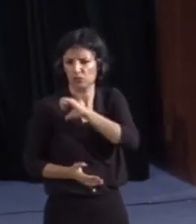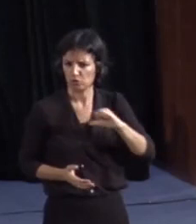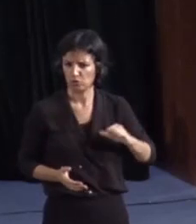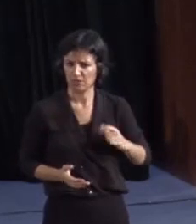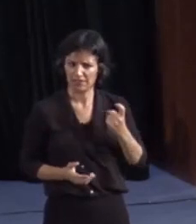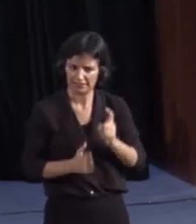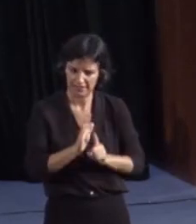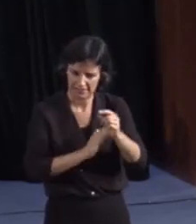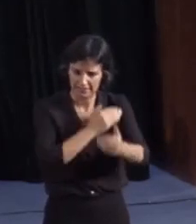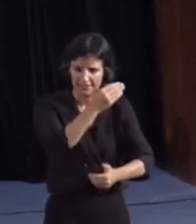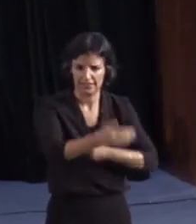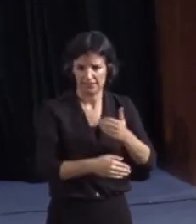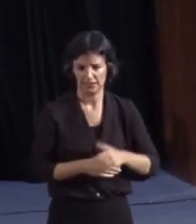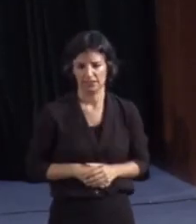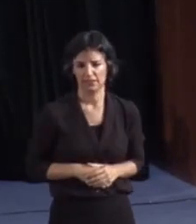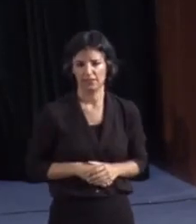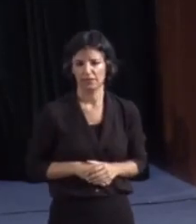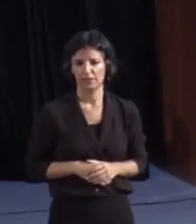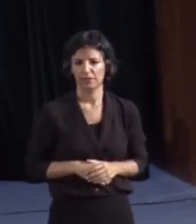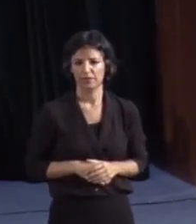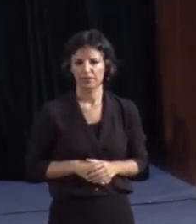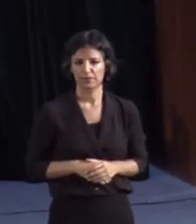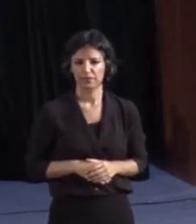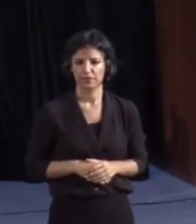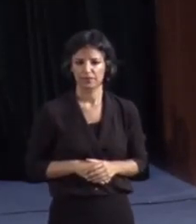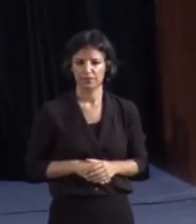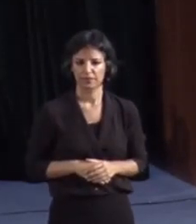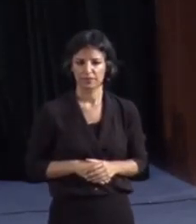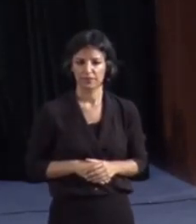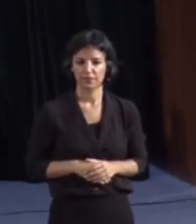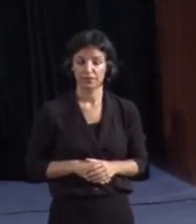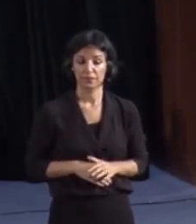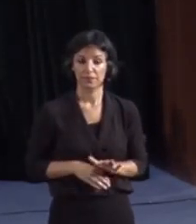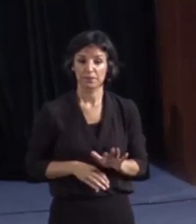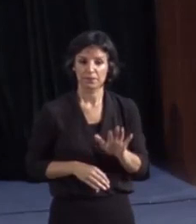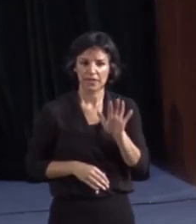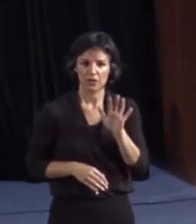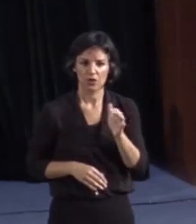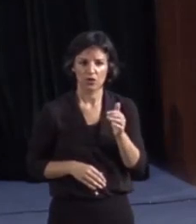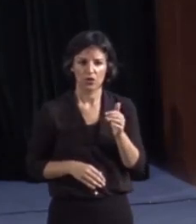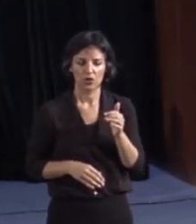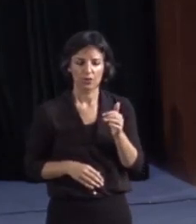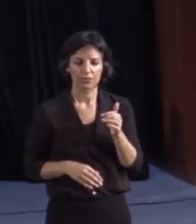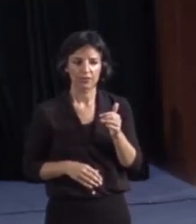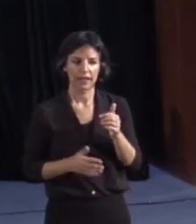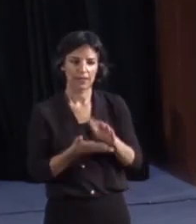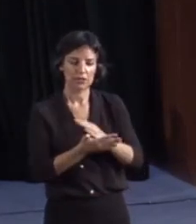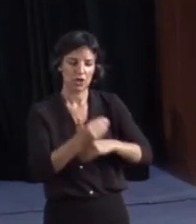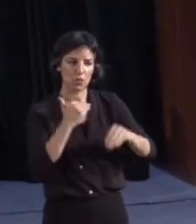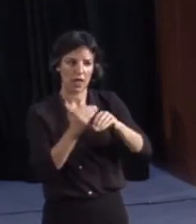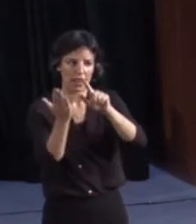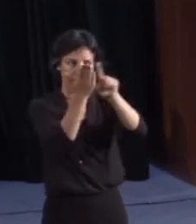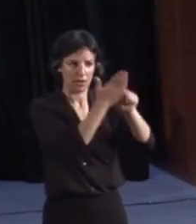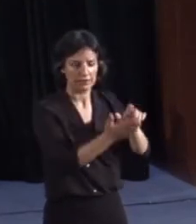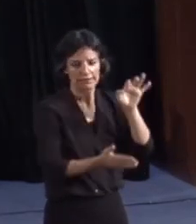o a los idiomas en su caso, sin que despierten incertidumbre, incredulidad, desconcierto